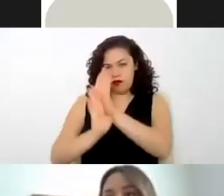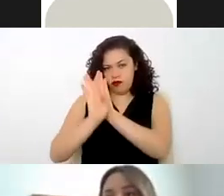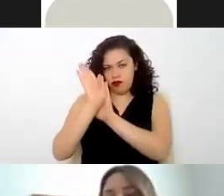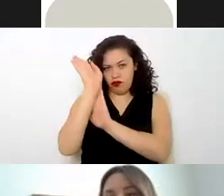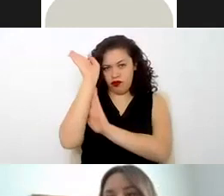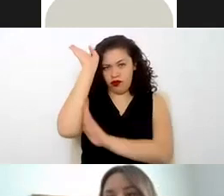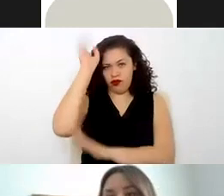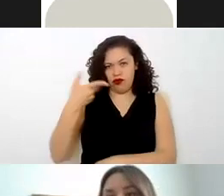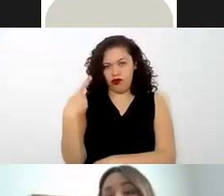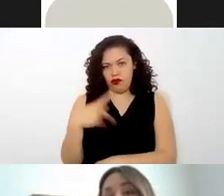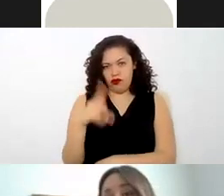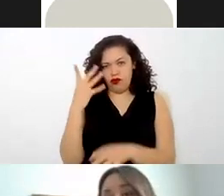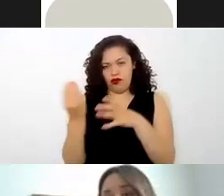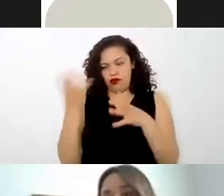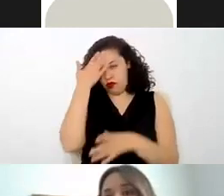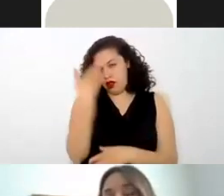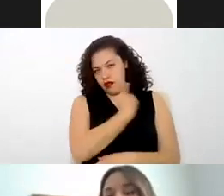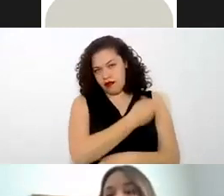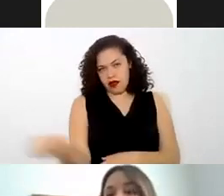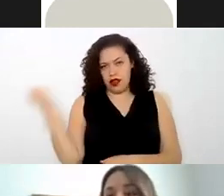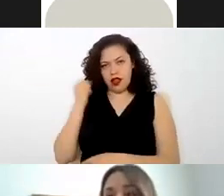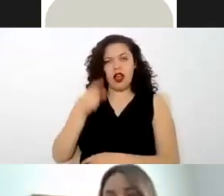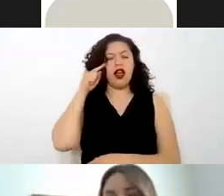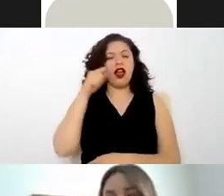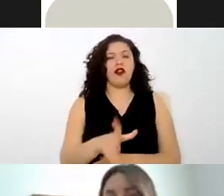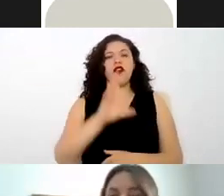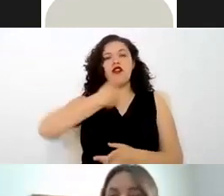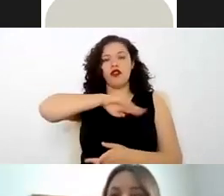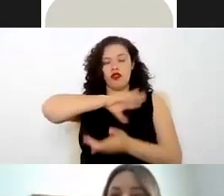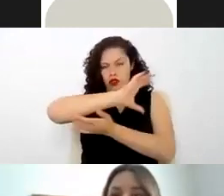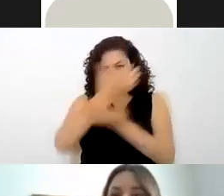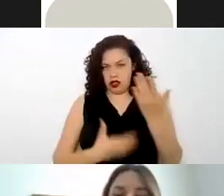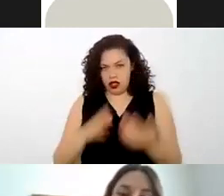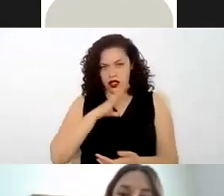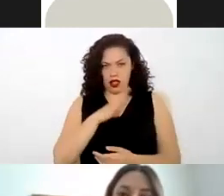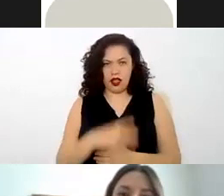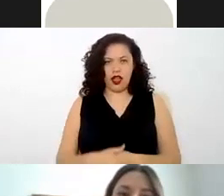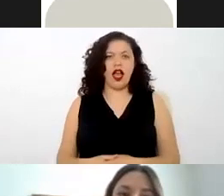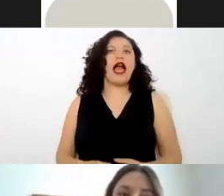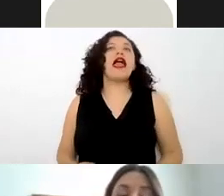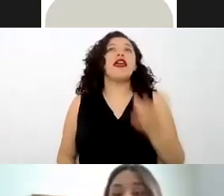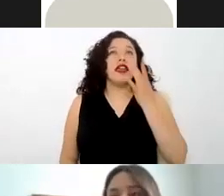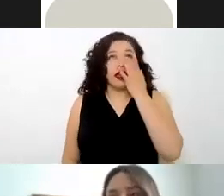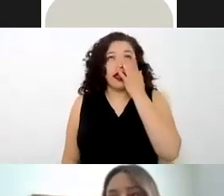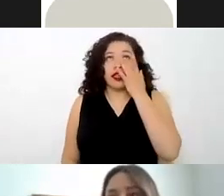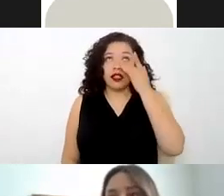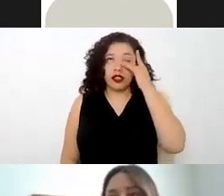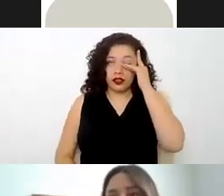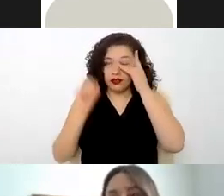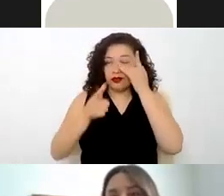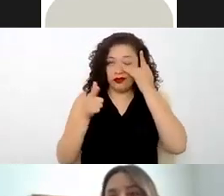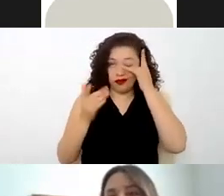aquellas capacidades que tienen y por las cuales los contratamos y puedan seguir estudiando y